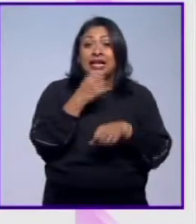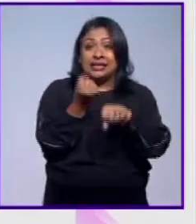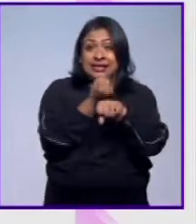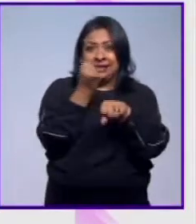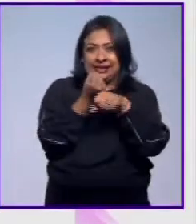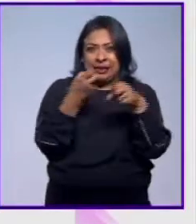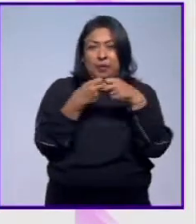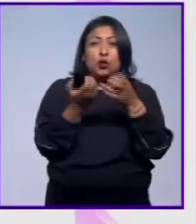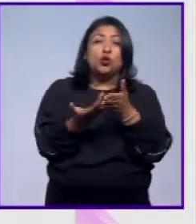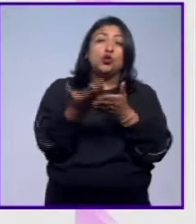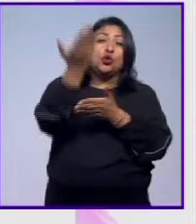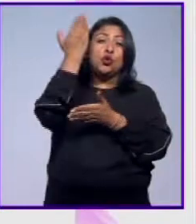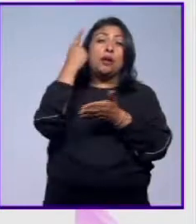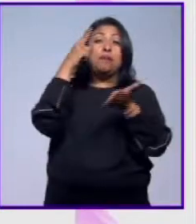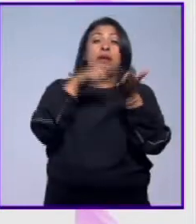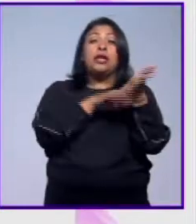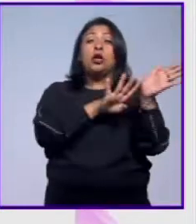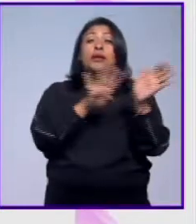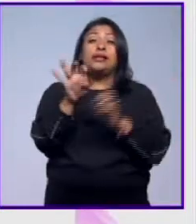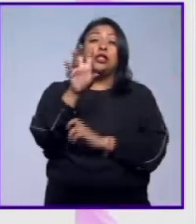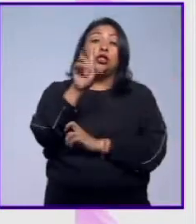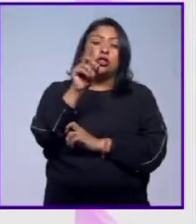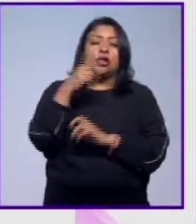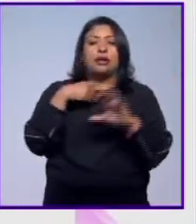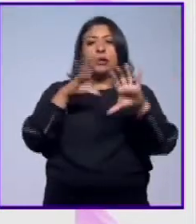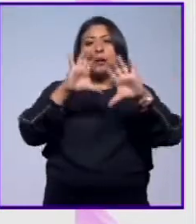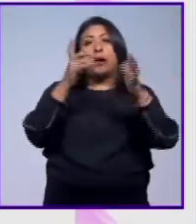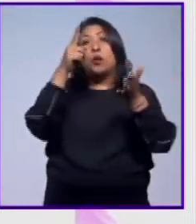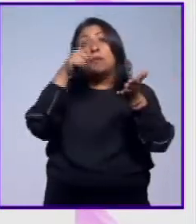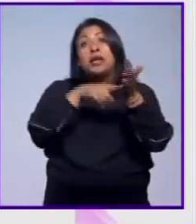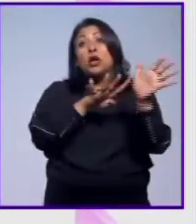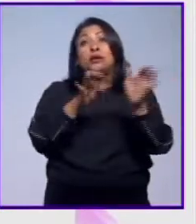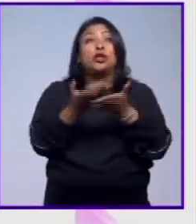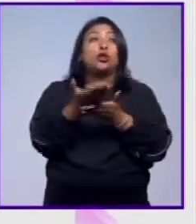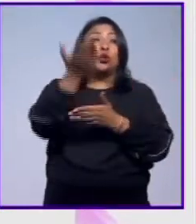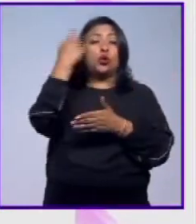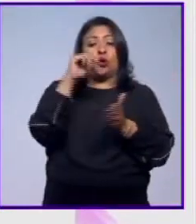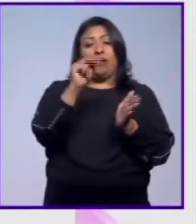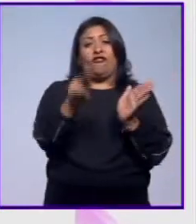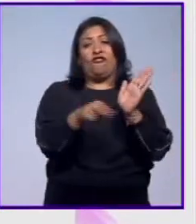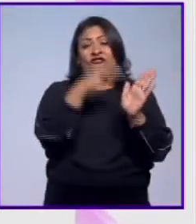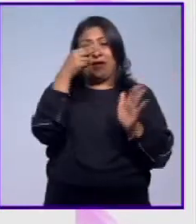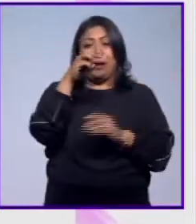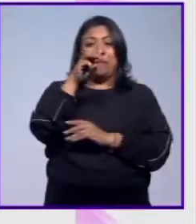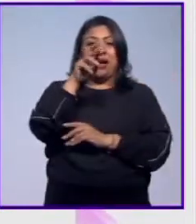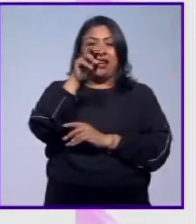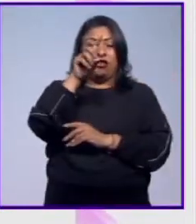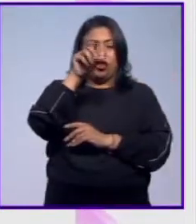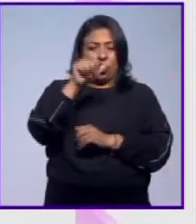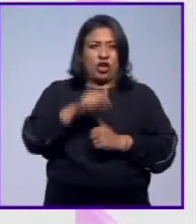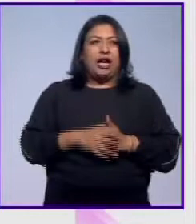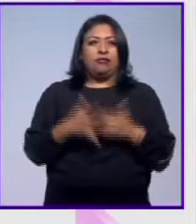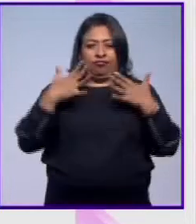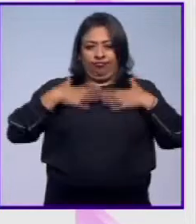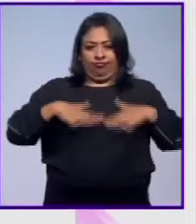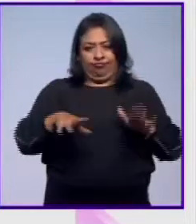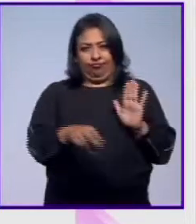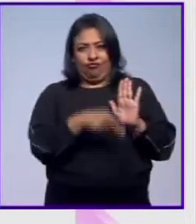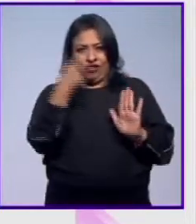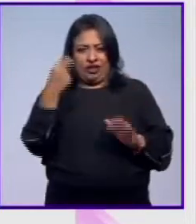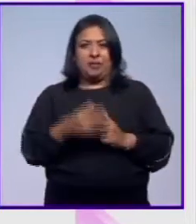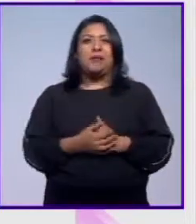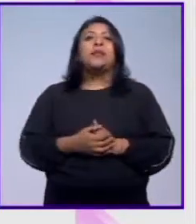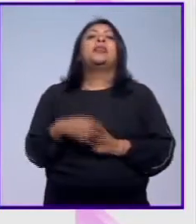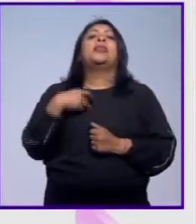1930, balones de 1900, tenemos una playera firmada por Maradona, o la de Nacho Trelles.